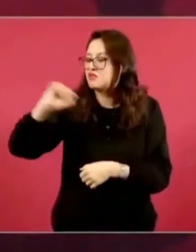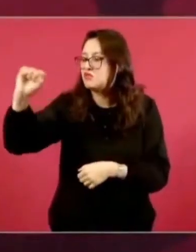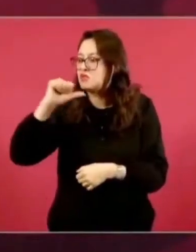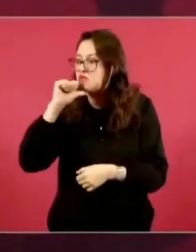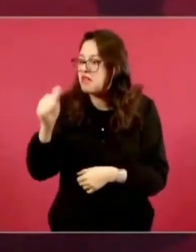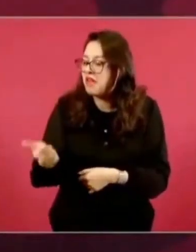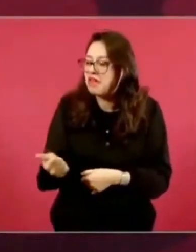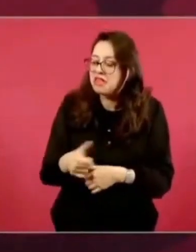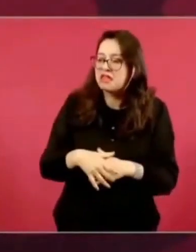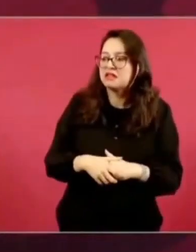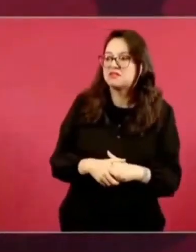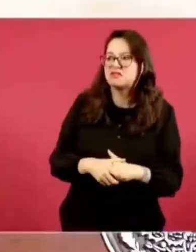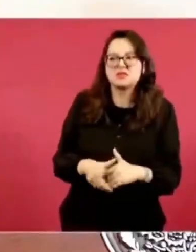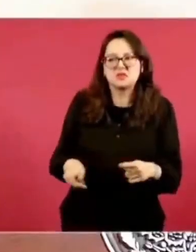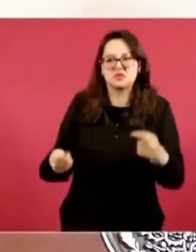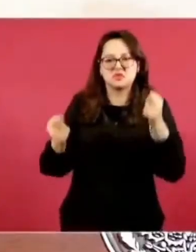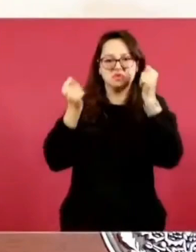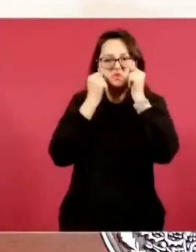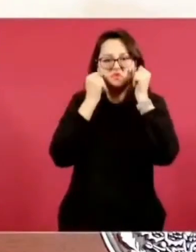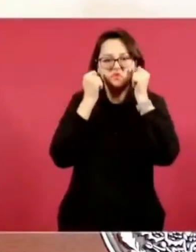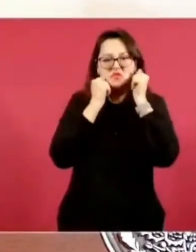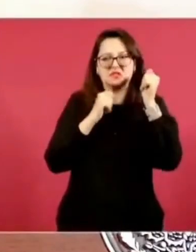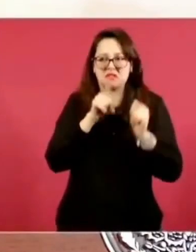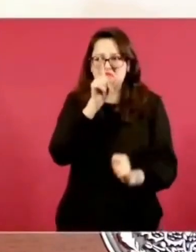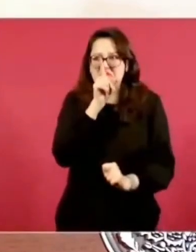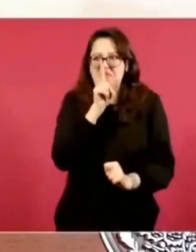pensando que era igual que antes.